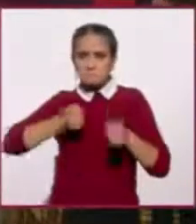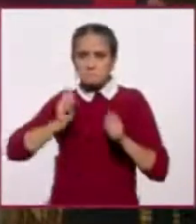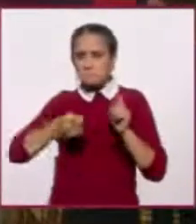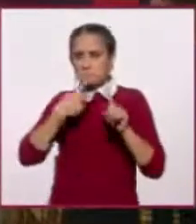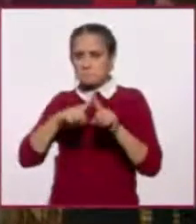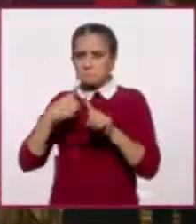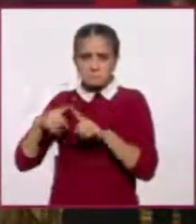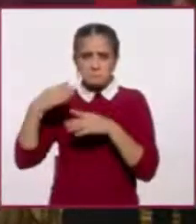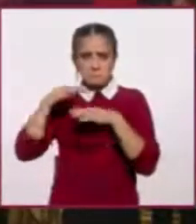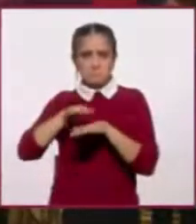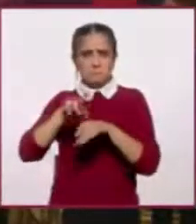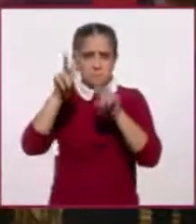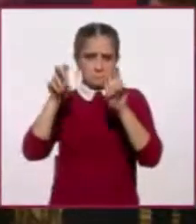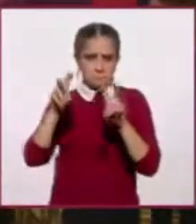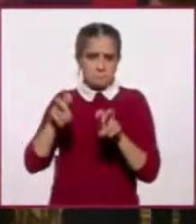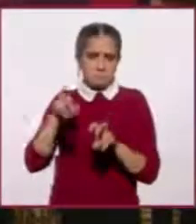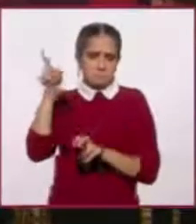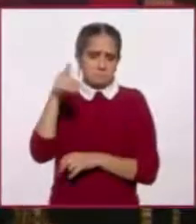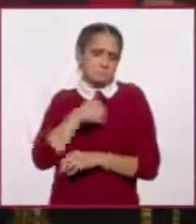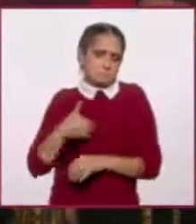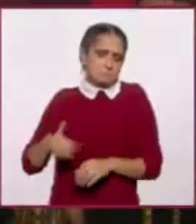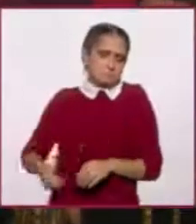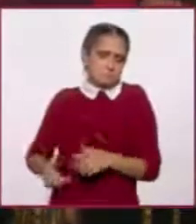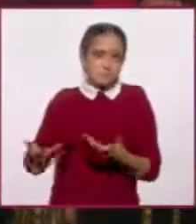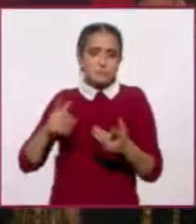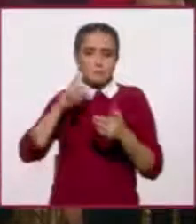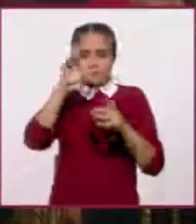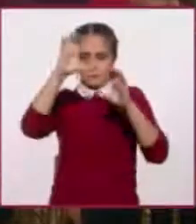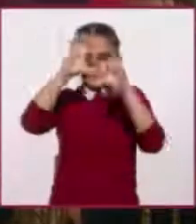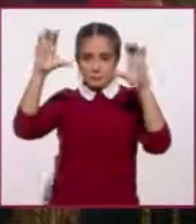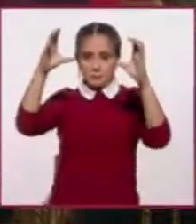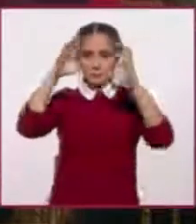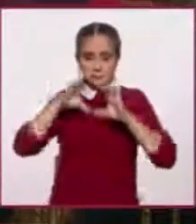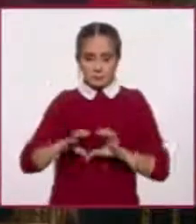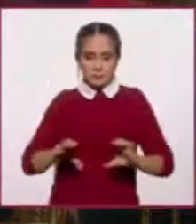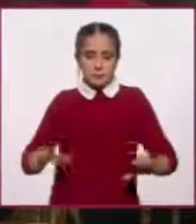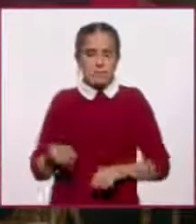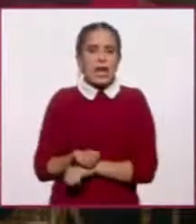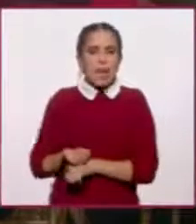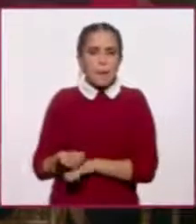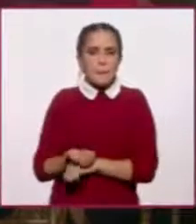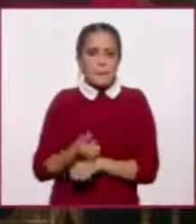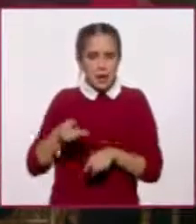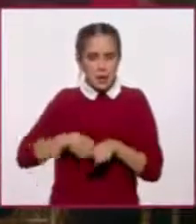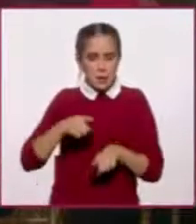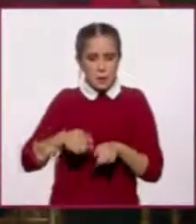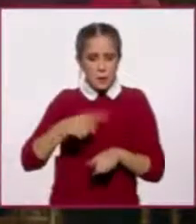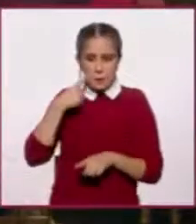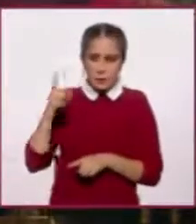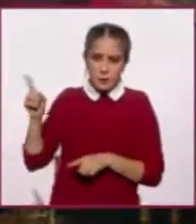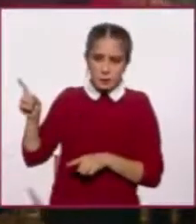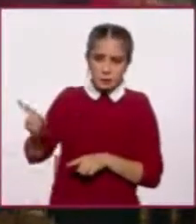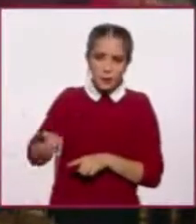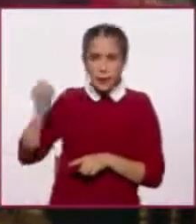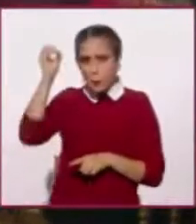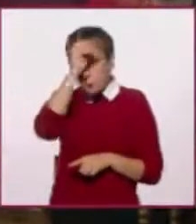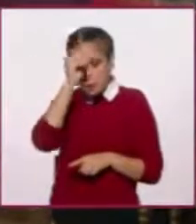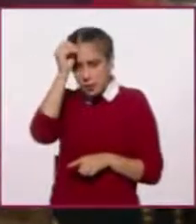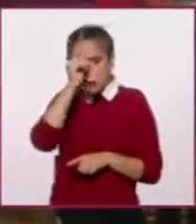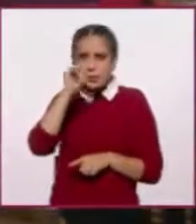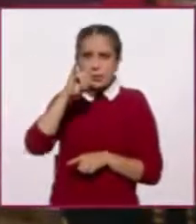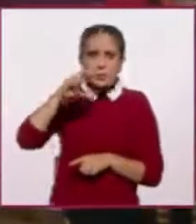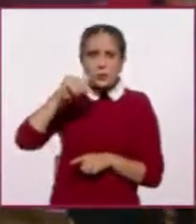Y, eh, el gráfico de abajo, el amarillo, señala cómo está su opinión efectiva entre positivos y